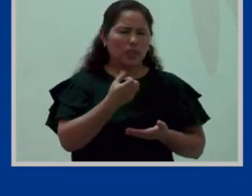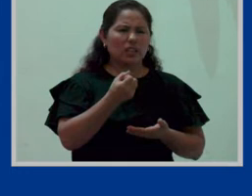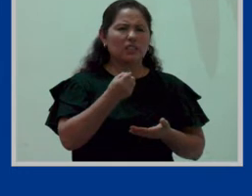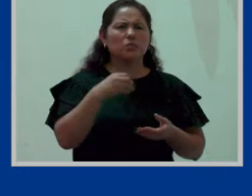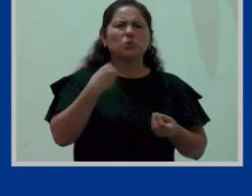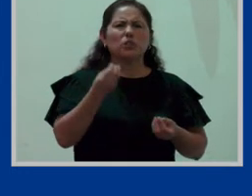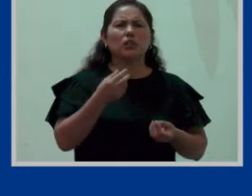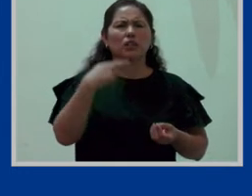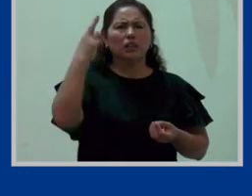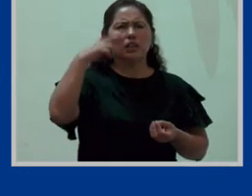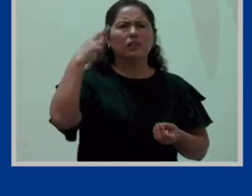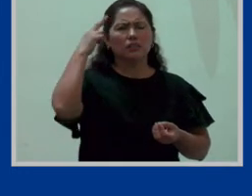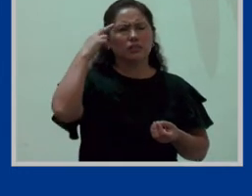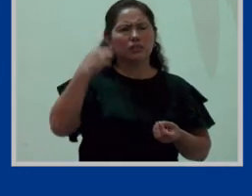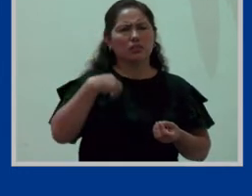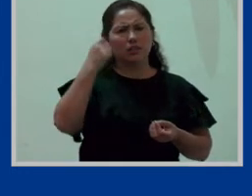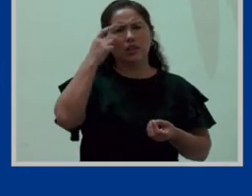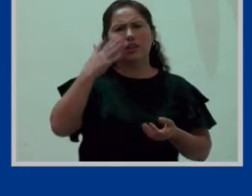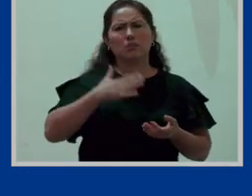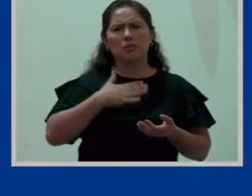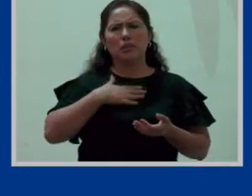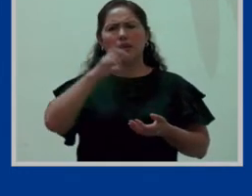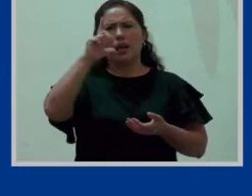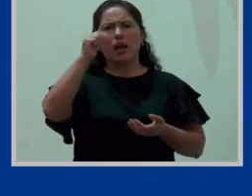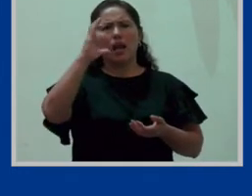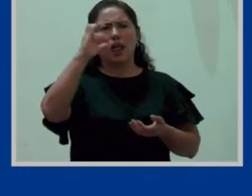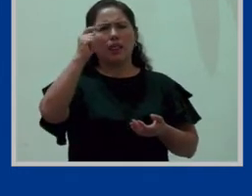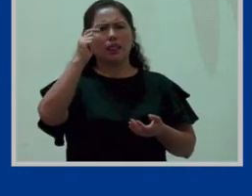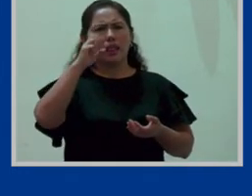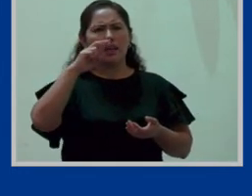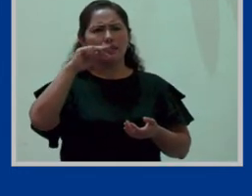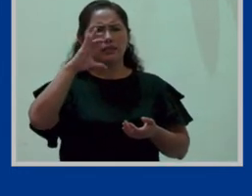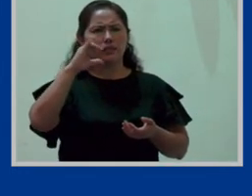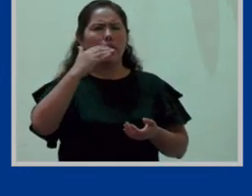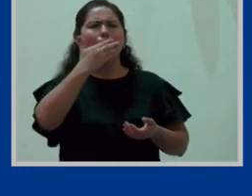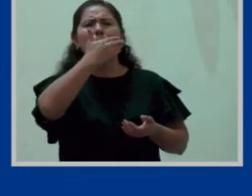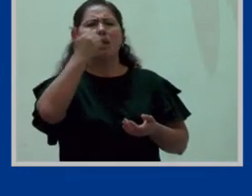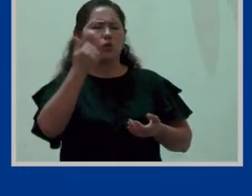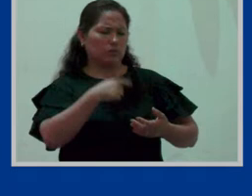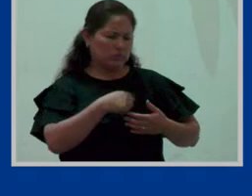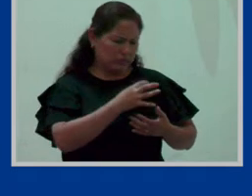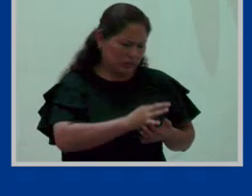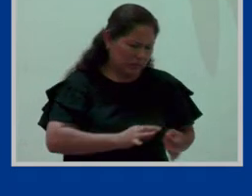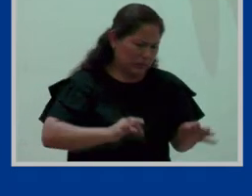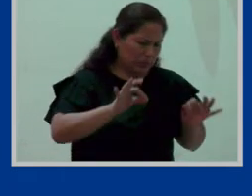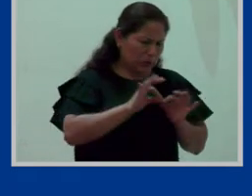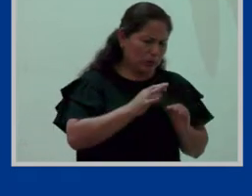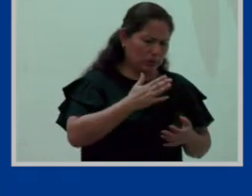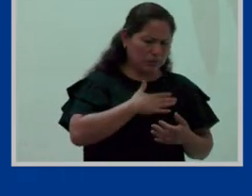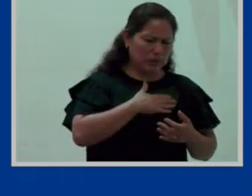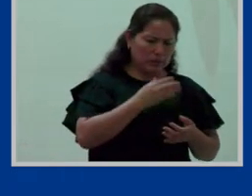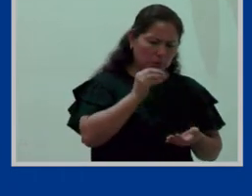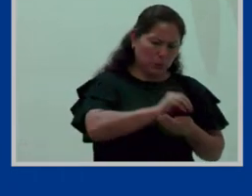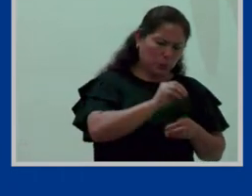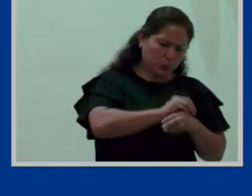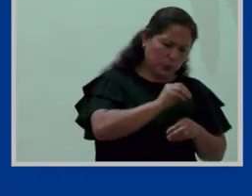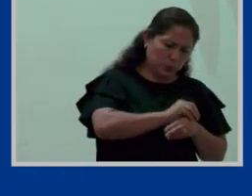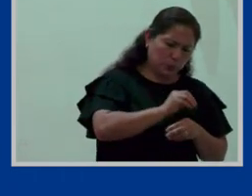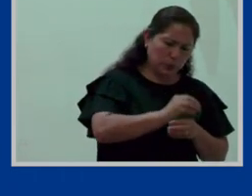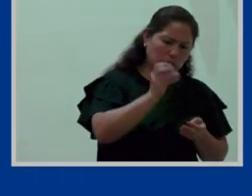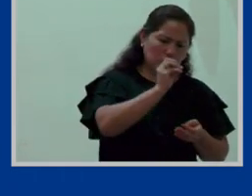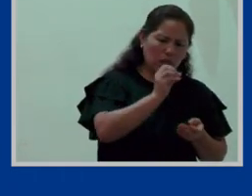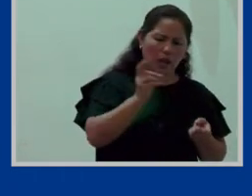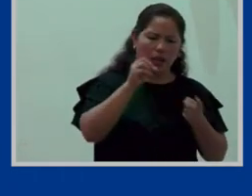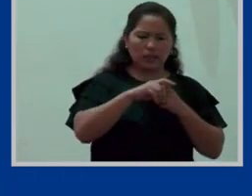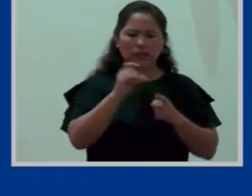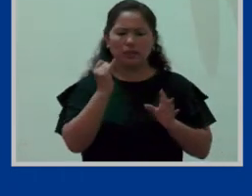razón? porque yo tengo entendido que la lactancia materna es el mejor alimento de mi bebé. Fundamentalmente la lactancia exclusiva que va de cero a seis meses